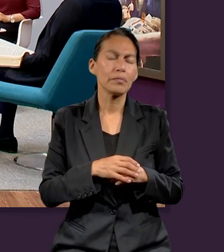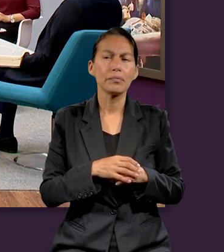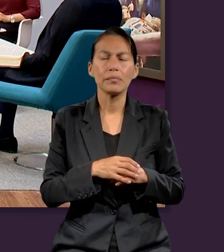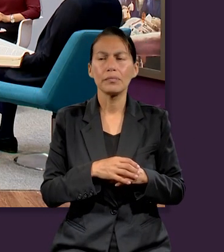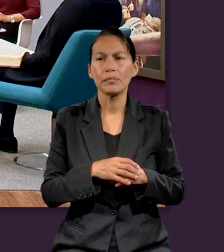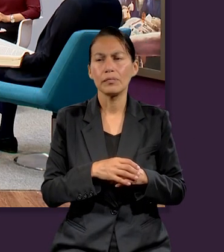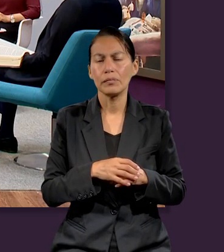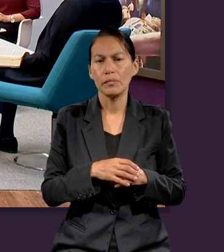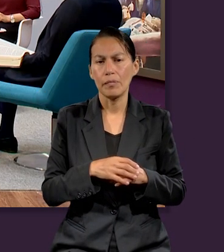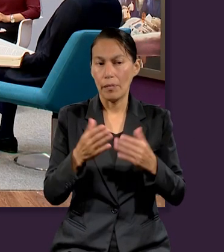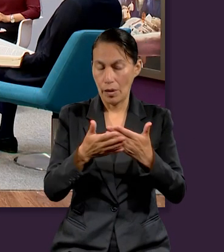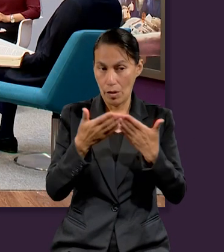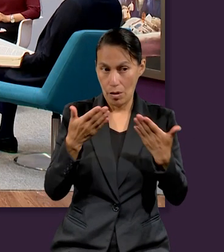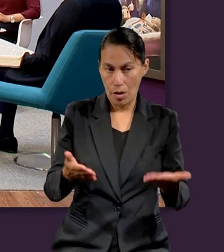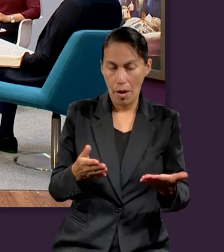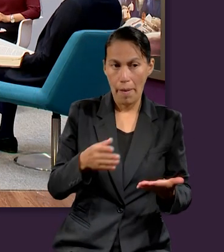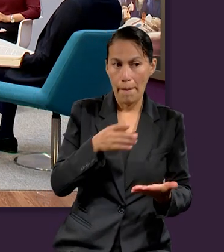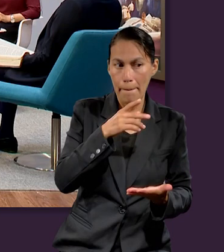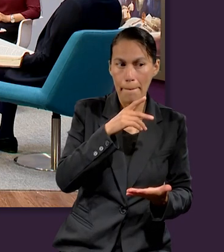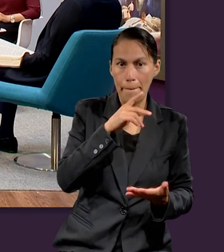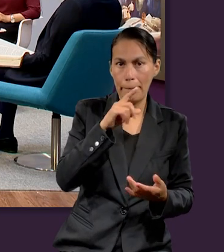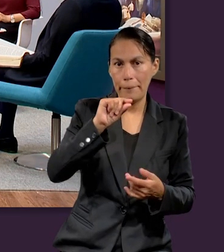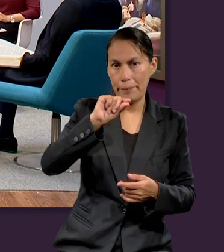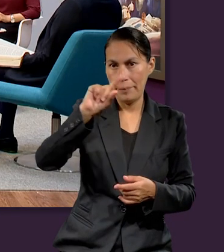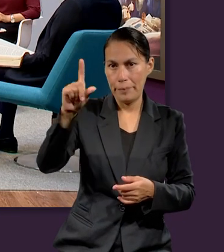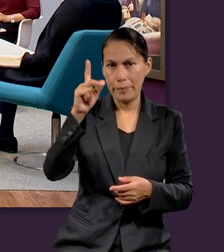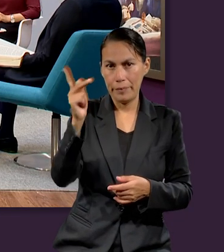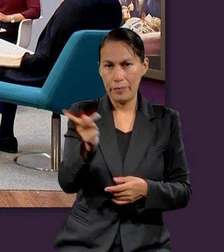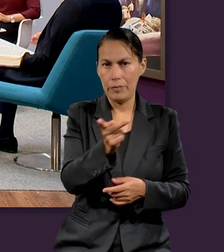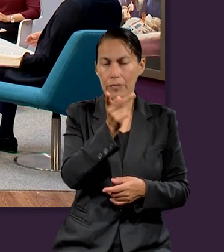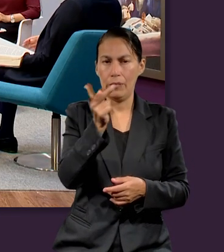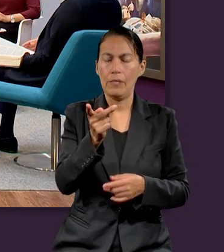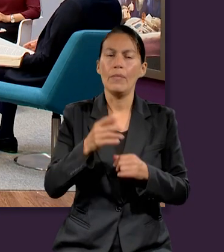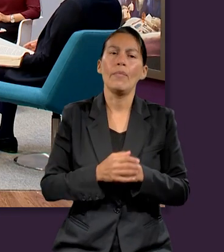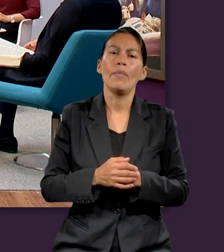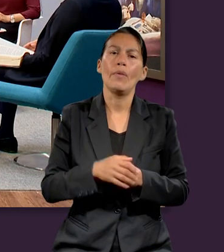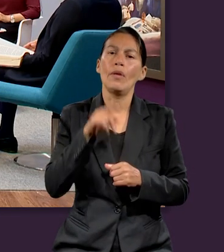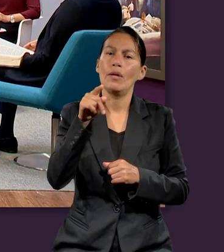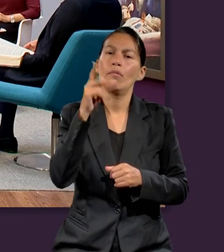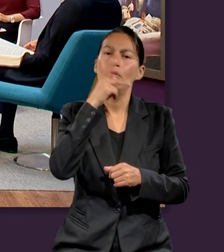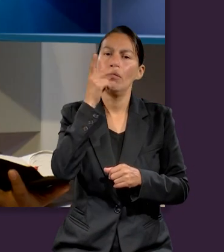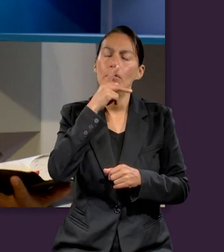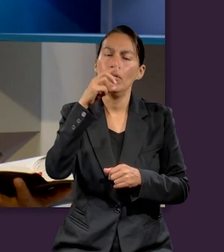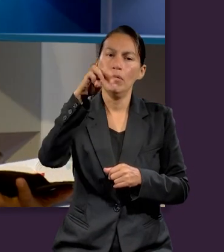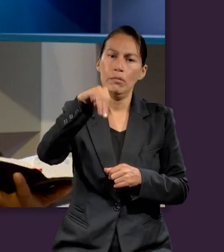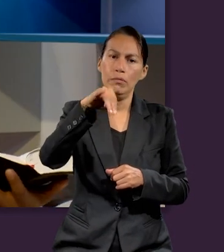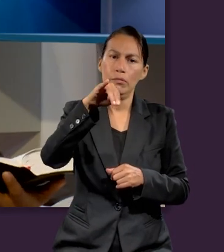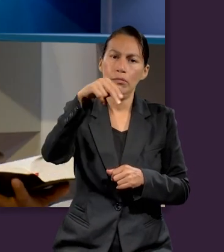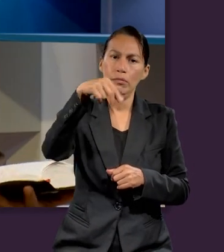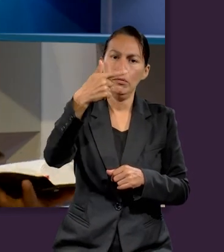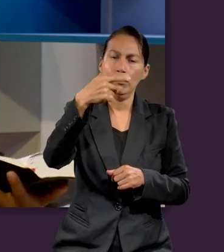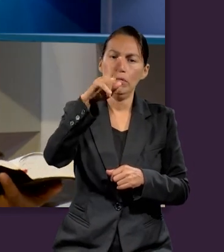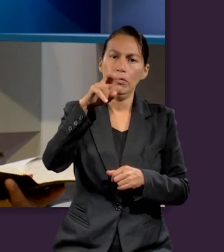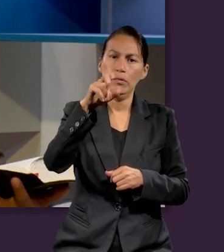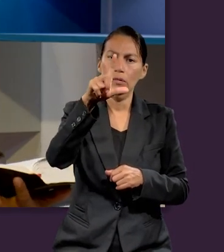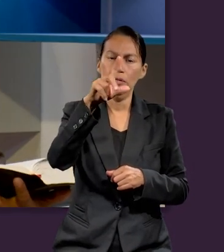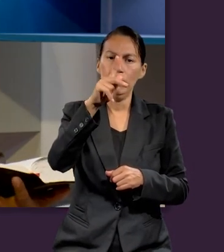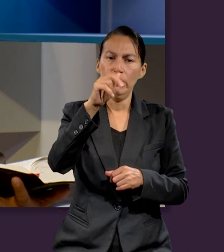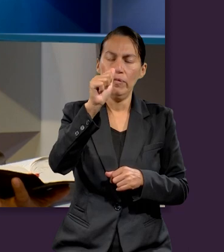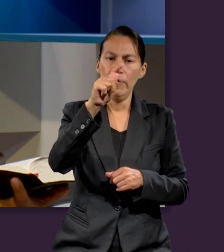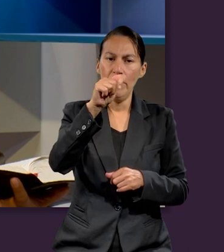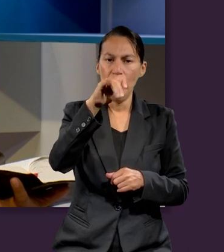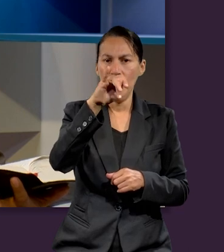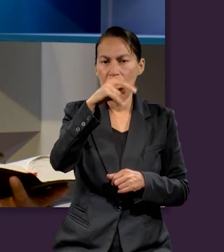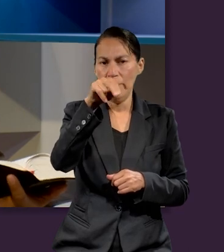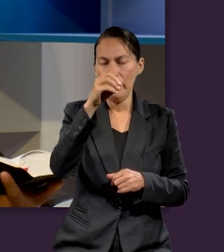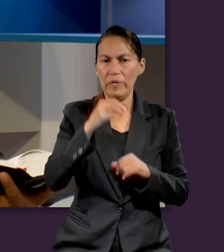gracias por ese comentario, José Octavio. Y en este momento vamos a tener una pregunta para nuestro